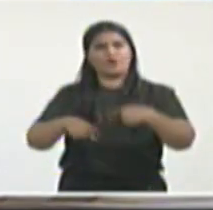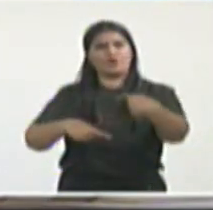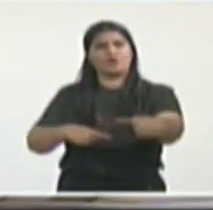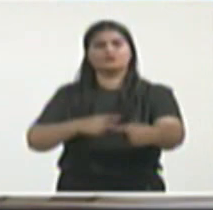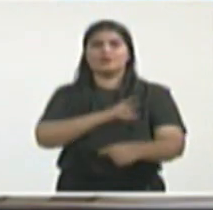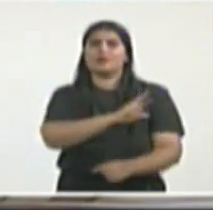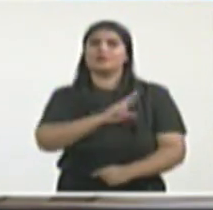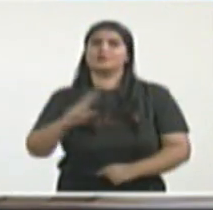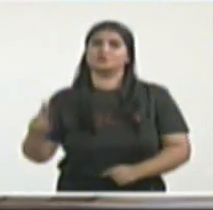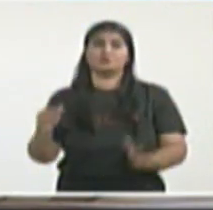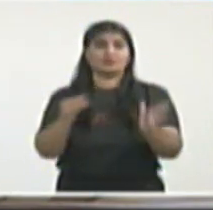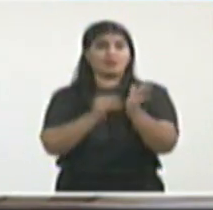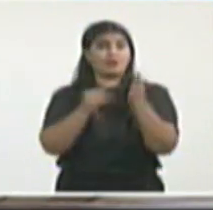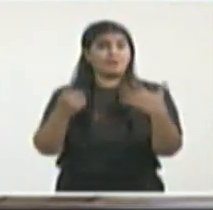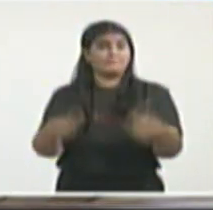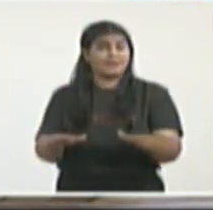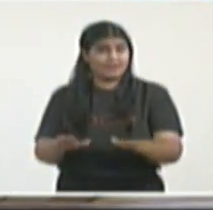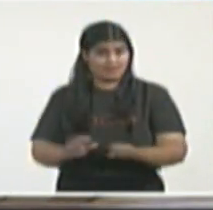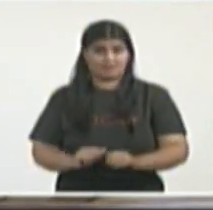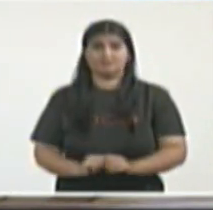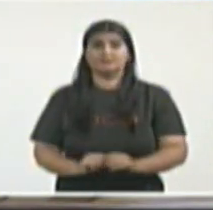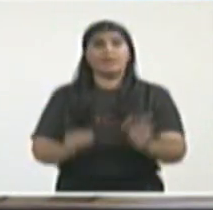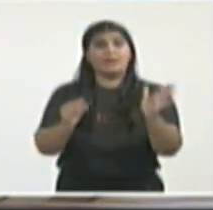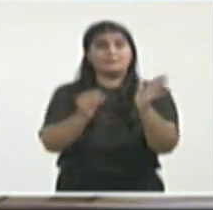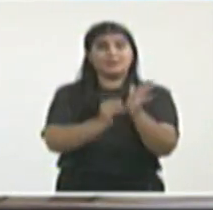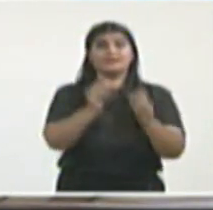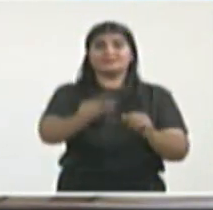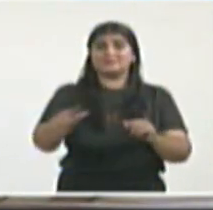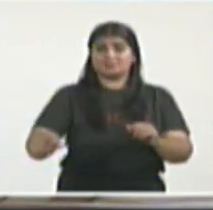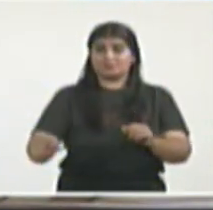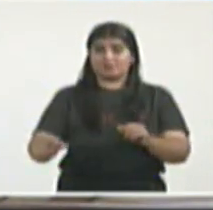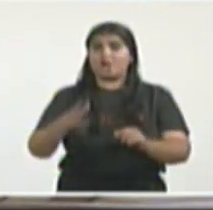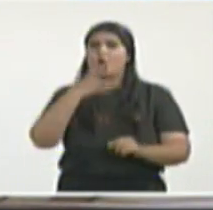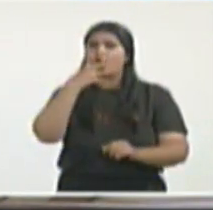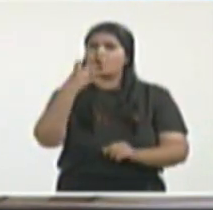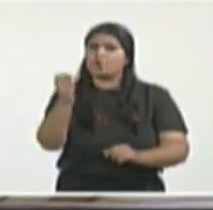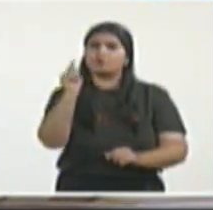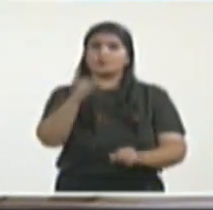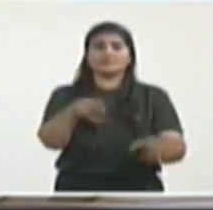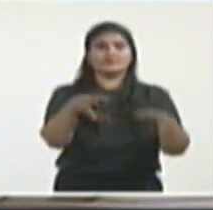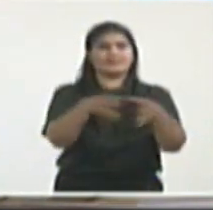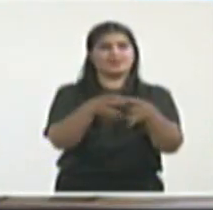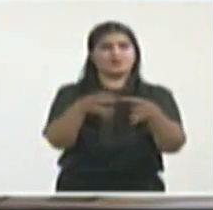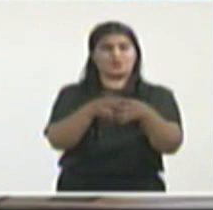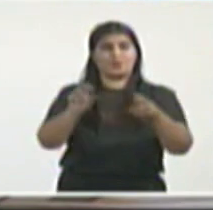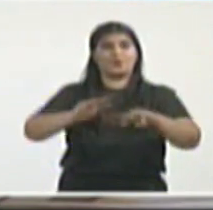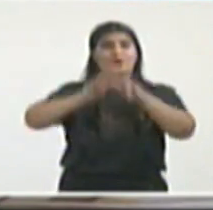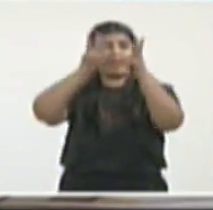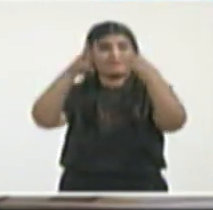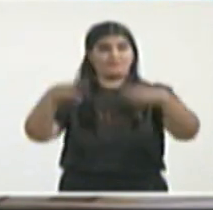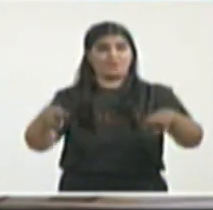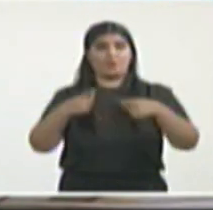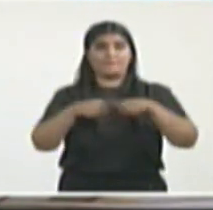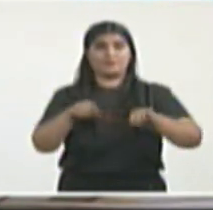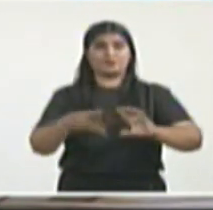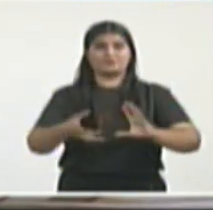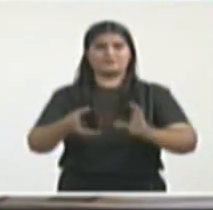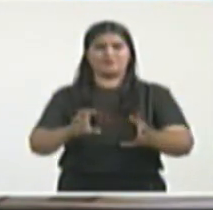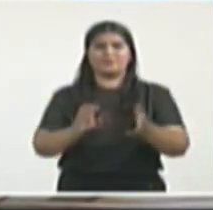muchos de ellos en YouTube, en otras plataformas, pero que son mecanismos de multiplicación de mensajes,